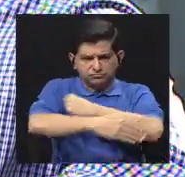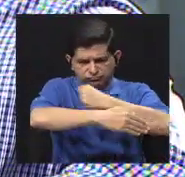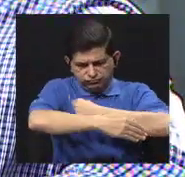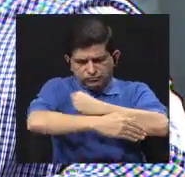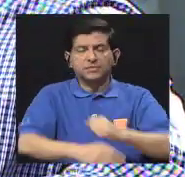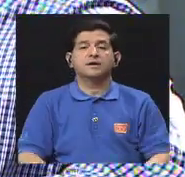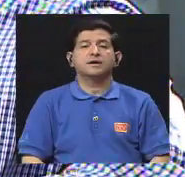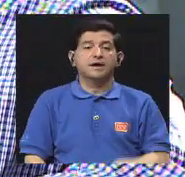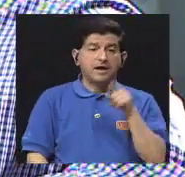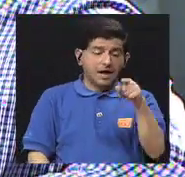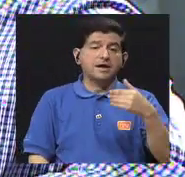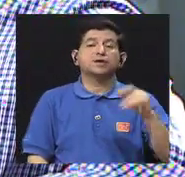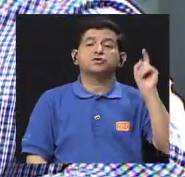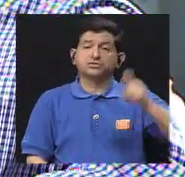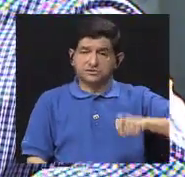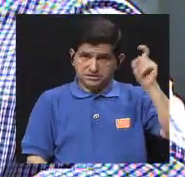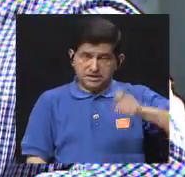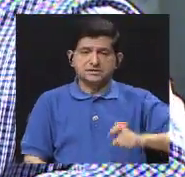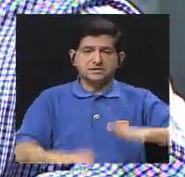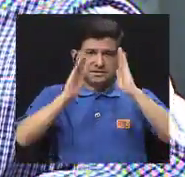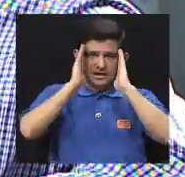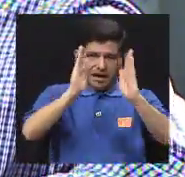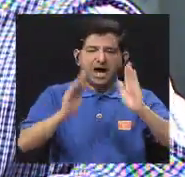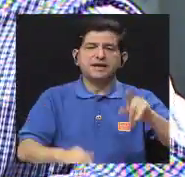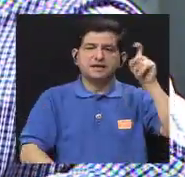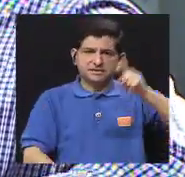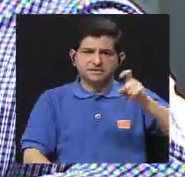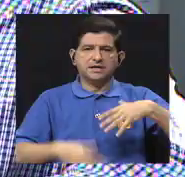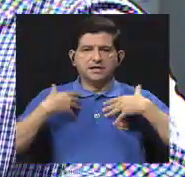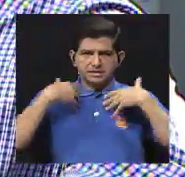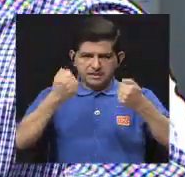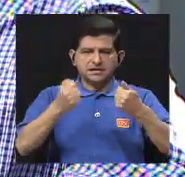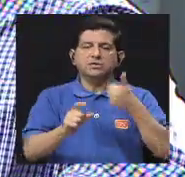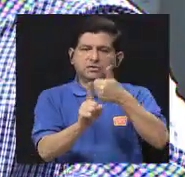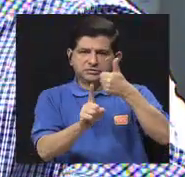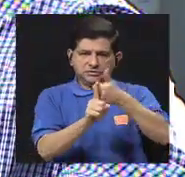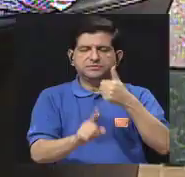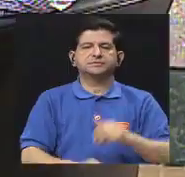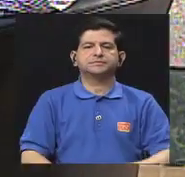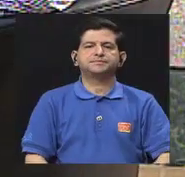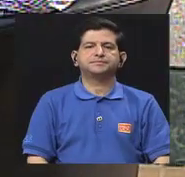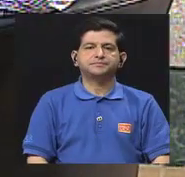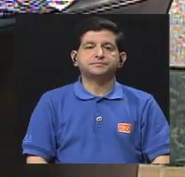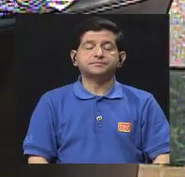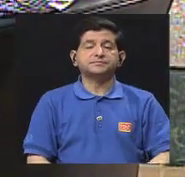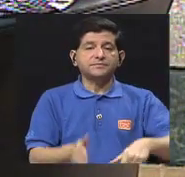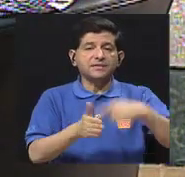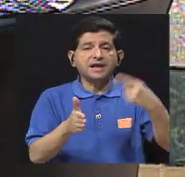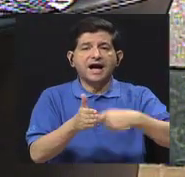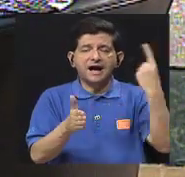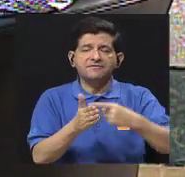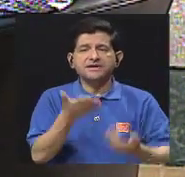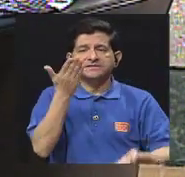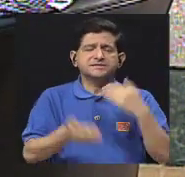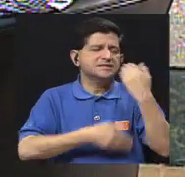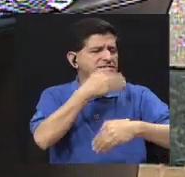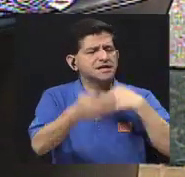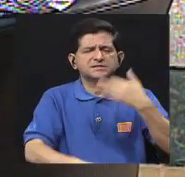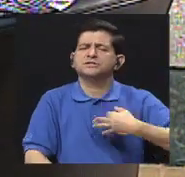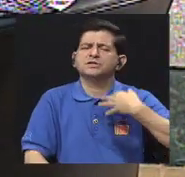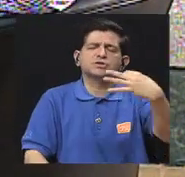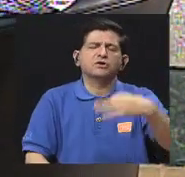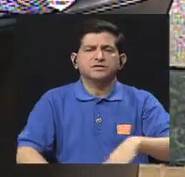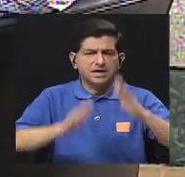es que, pues, tienen que atender las necesidades de salud de estas personas. Claro, y es que a veces, Saúl, por el trajín